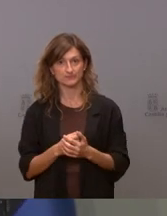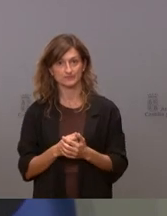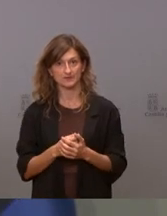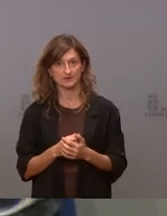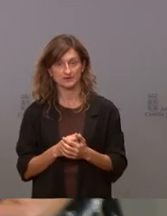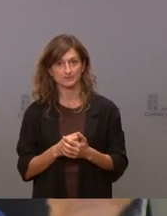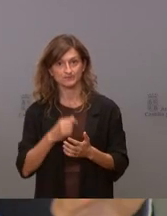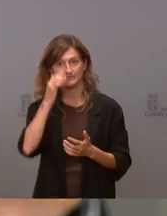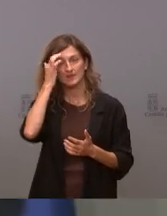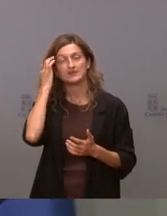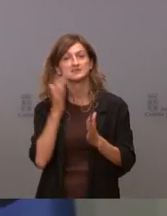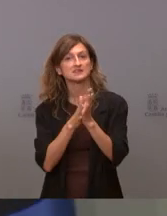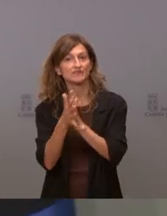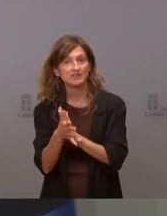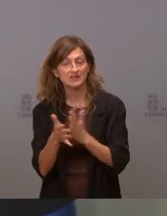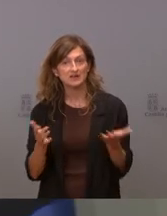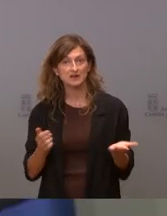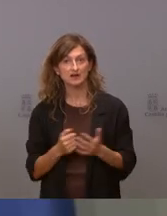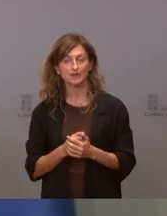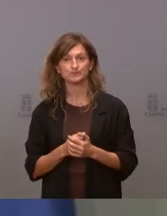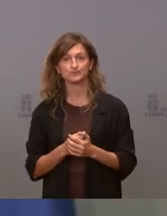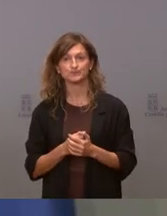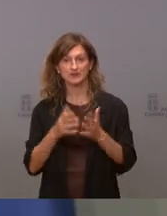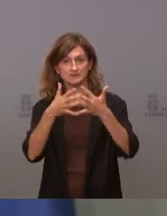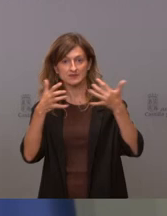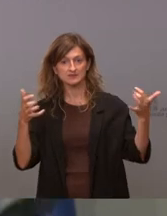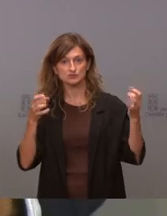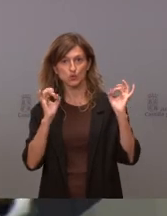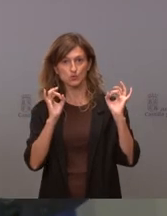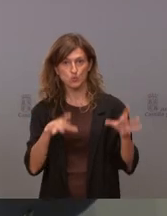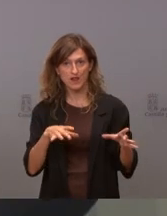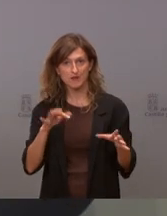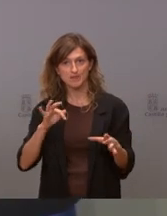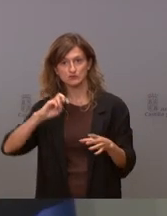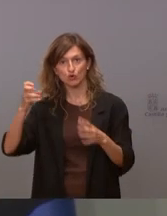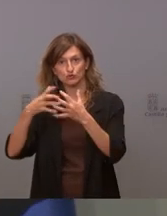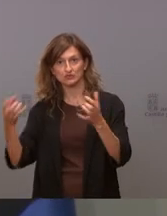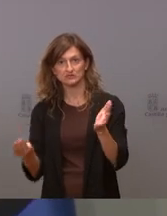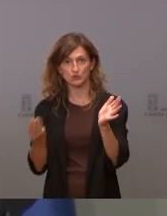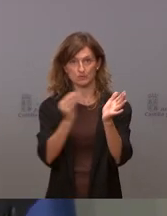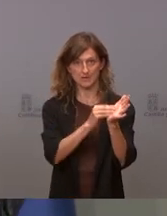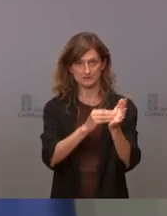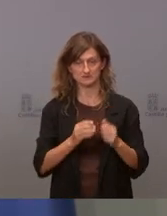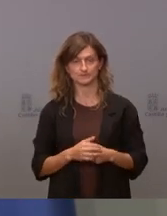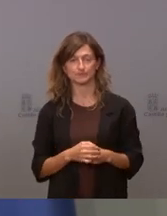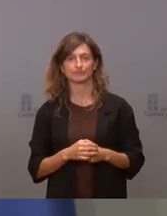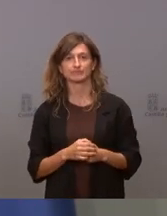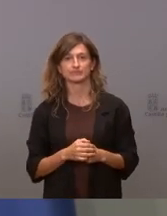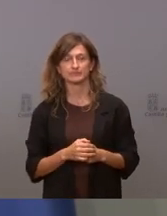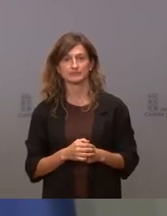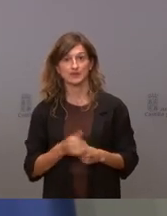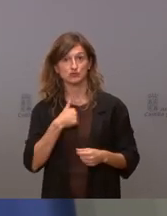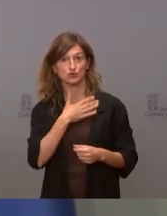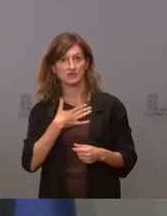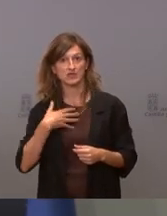adicción, se mantiene el texto y se añade otro texto. Nosotros lo que pretendíamos es